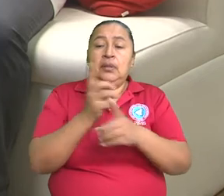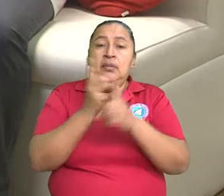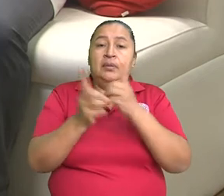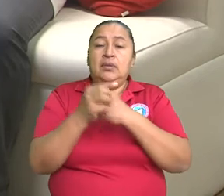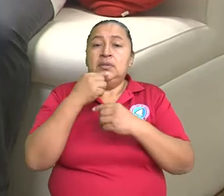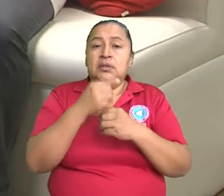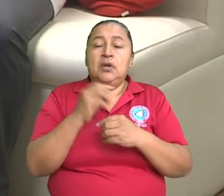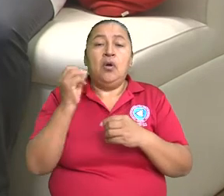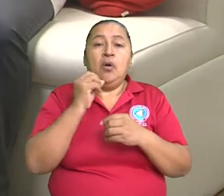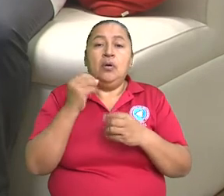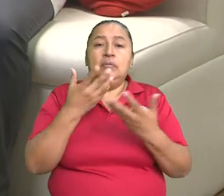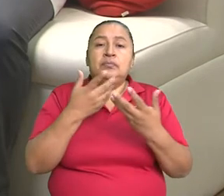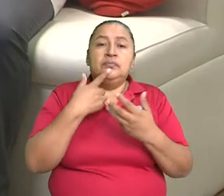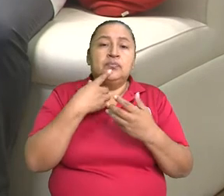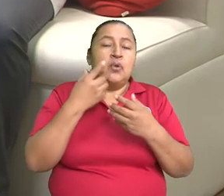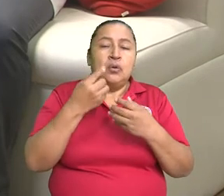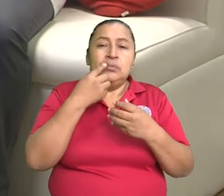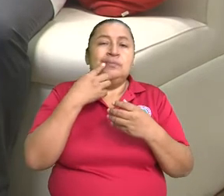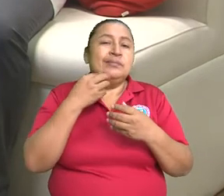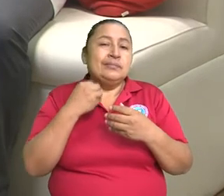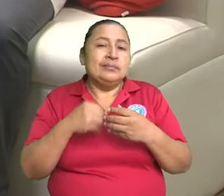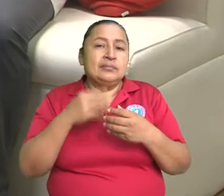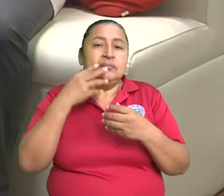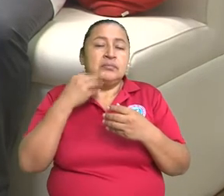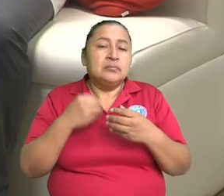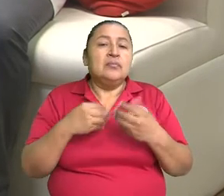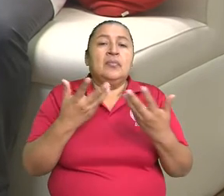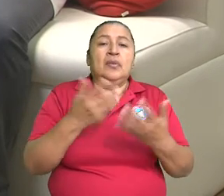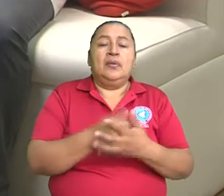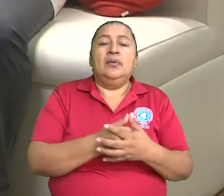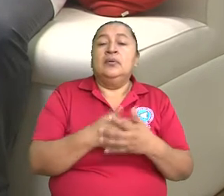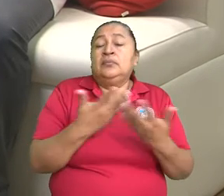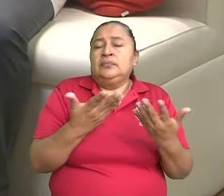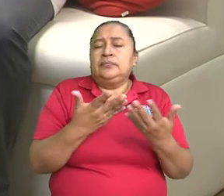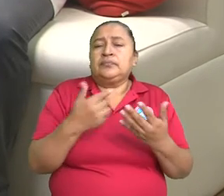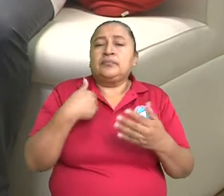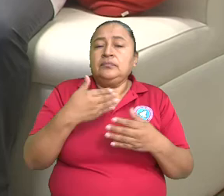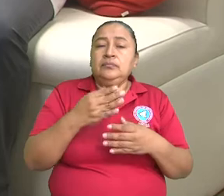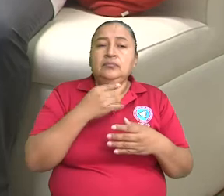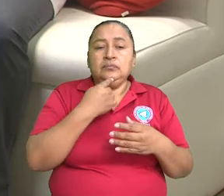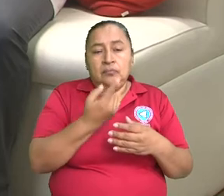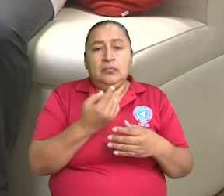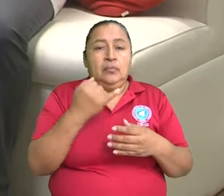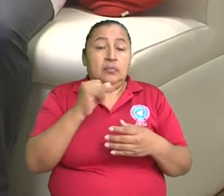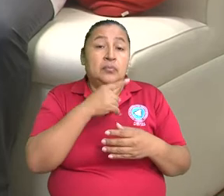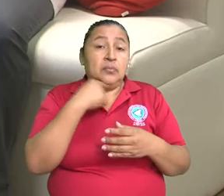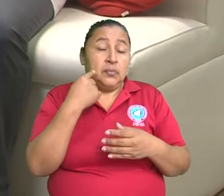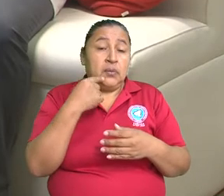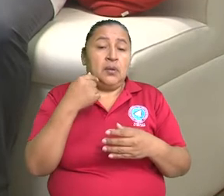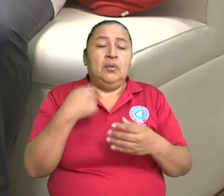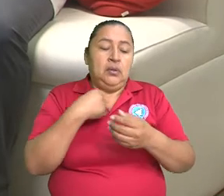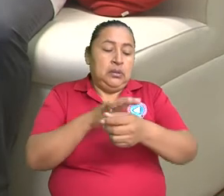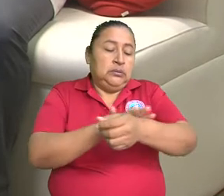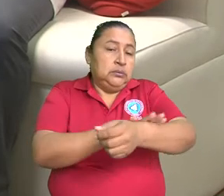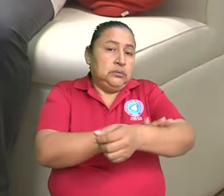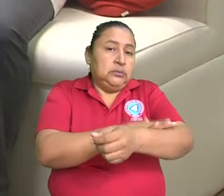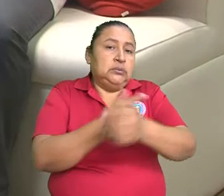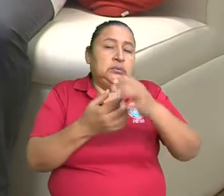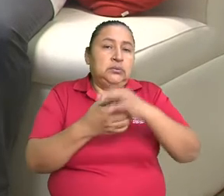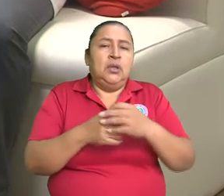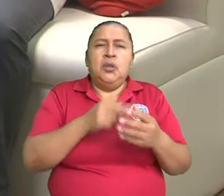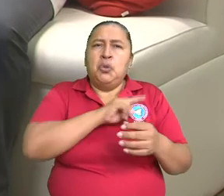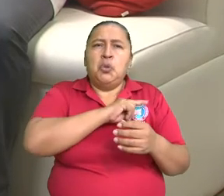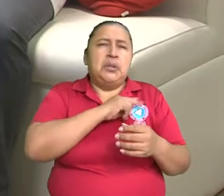o se le sale la saliva por la boca. Exactamente. Cuando no es precedido de síntomas sensitivos, o sea, que no tenés